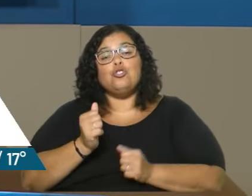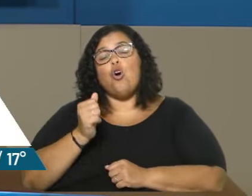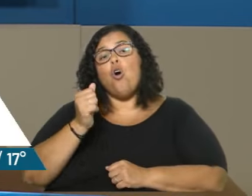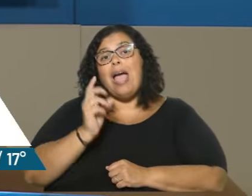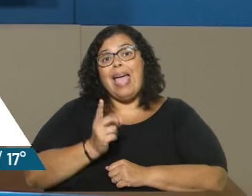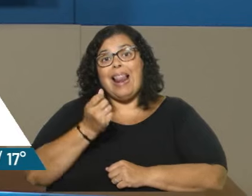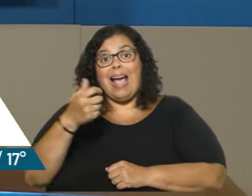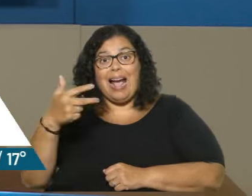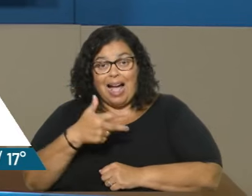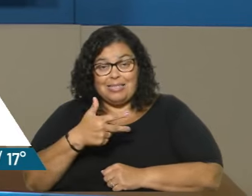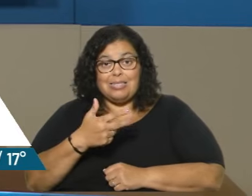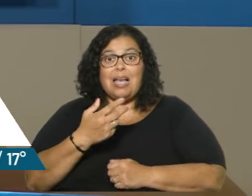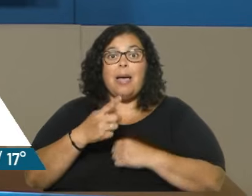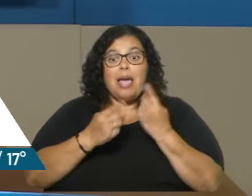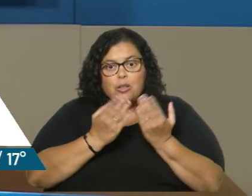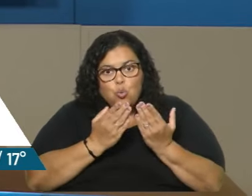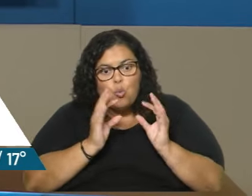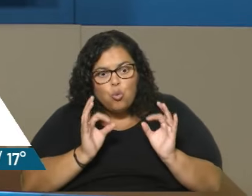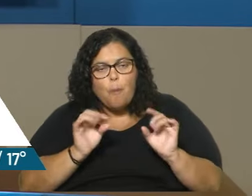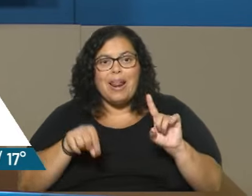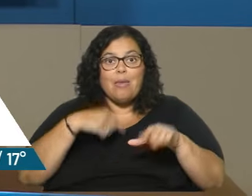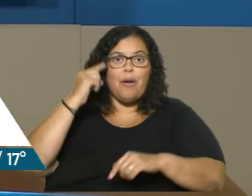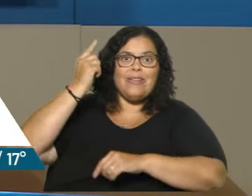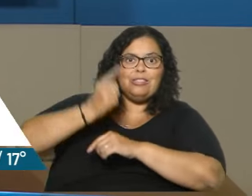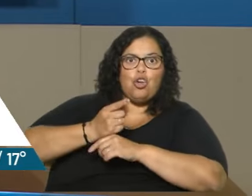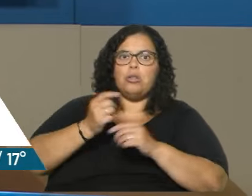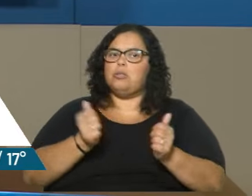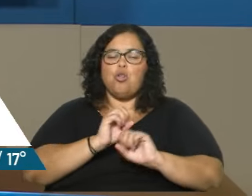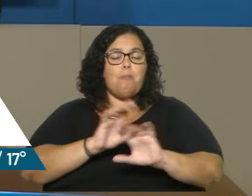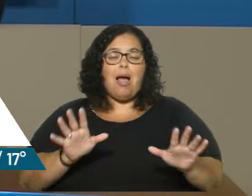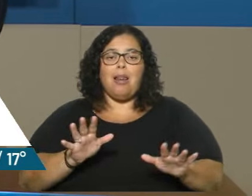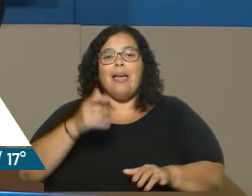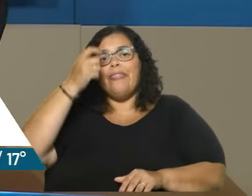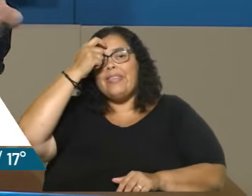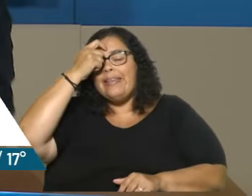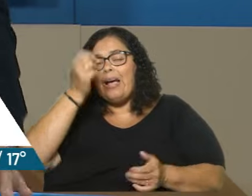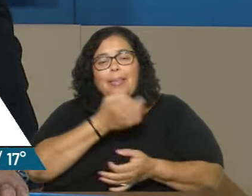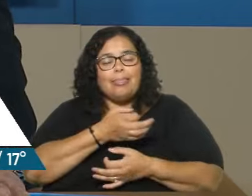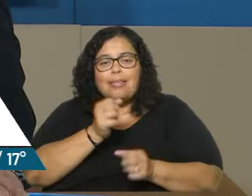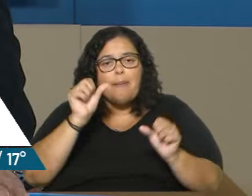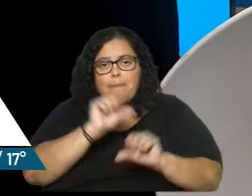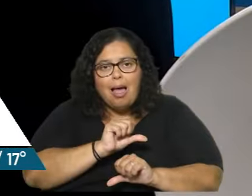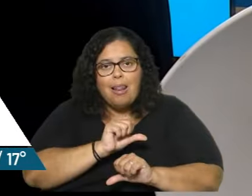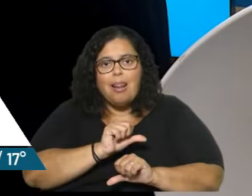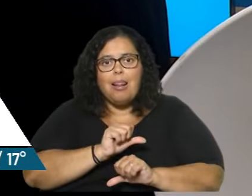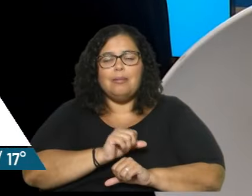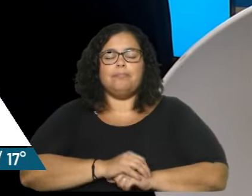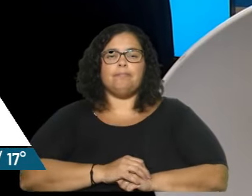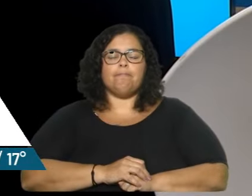Leonardo, para tomar decisiones y sacar conclusiones, estuvieron mal hechos técnicamente y no asumieron un debate. Siuto, quiero